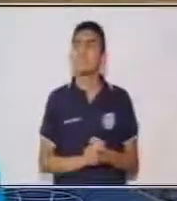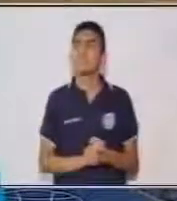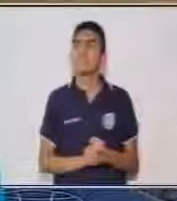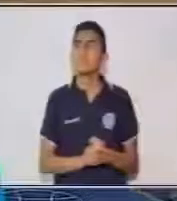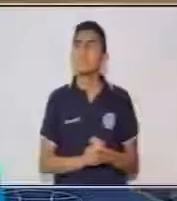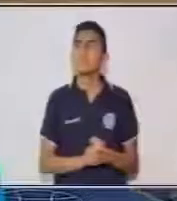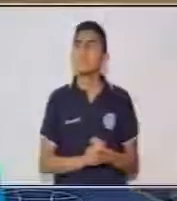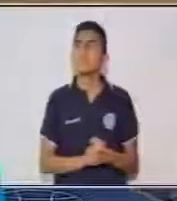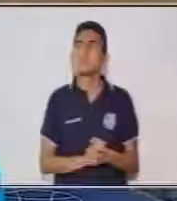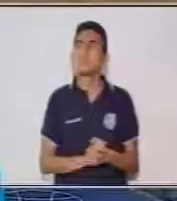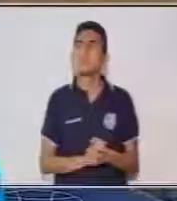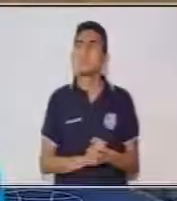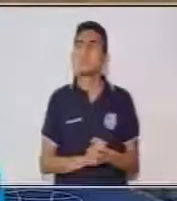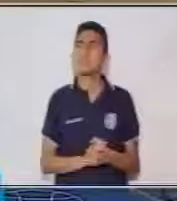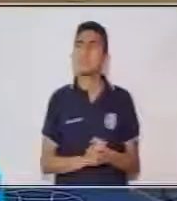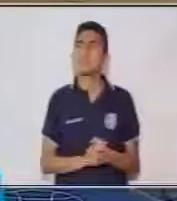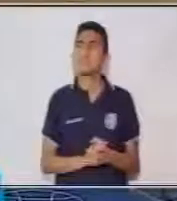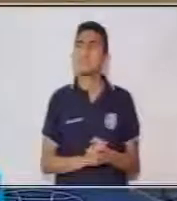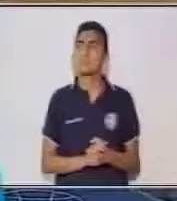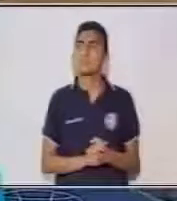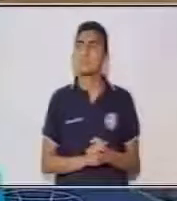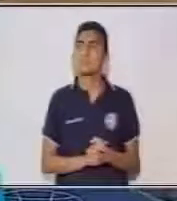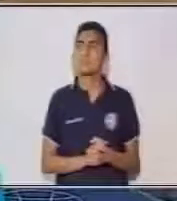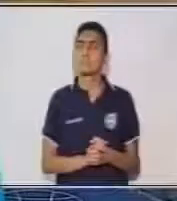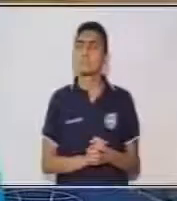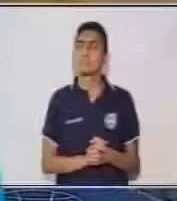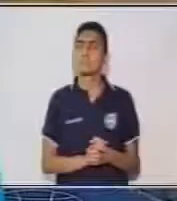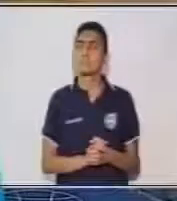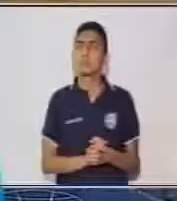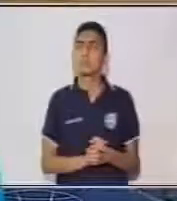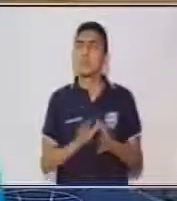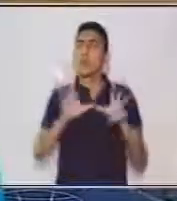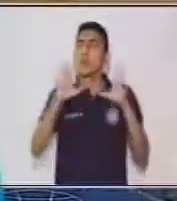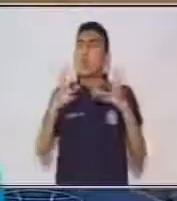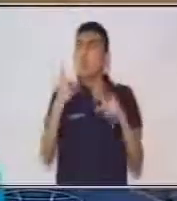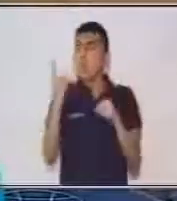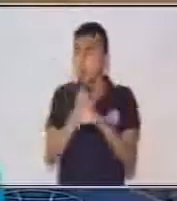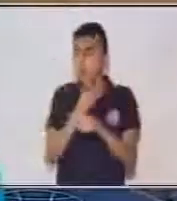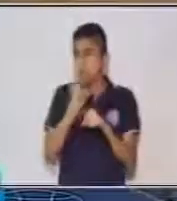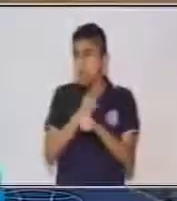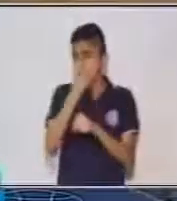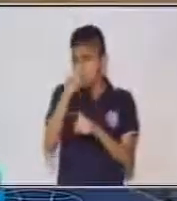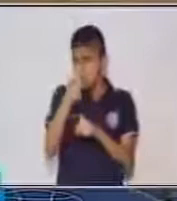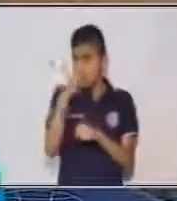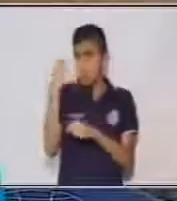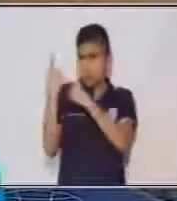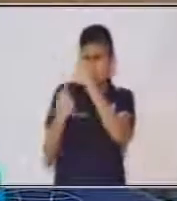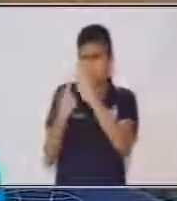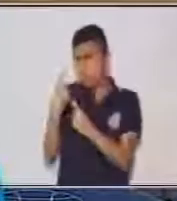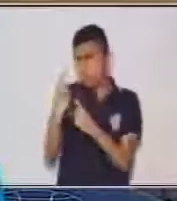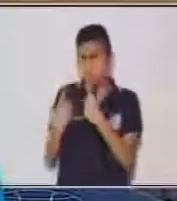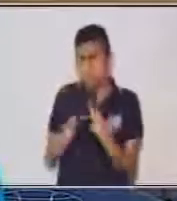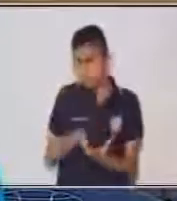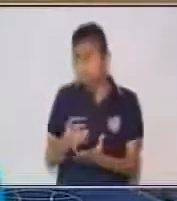Entonces, ¿cómo vas tú a aplicar esto? ¿Te puedes tú preguntar?